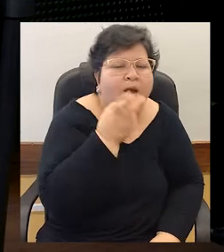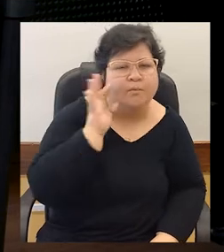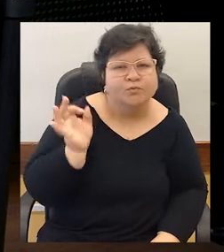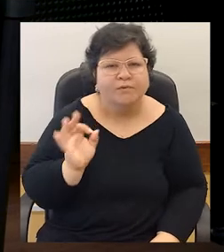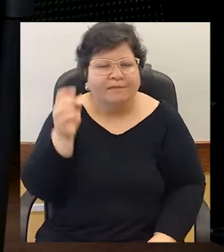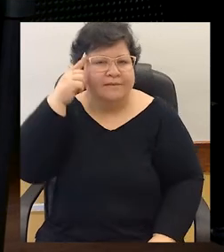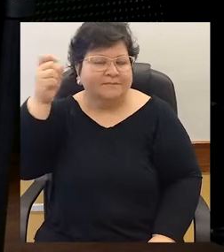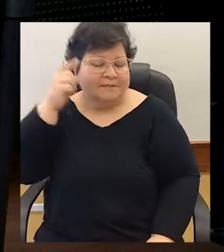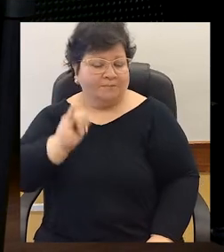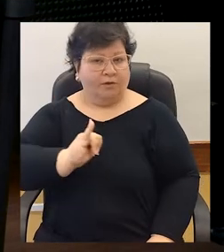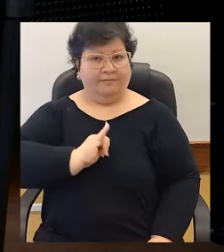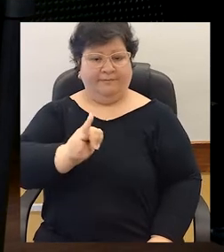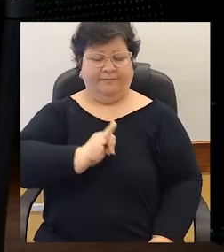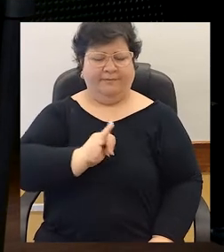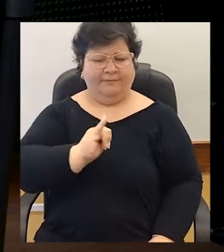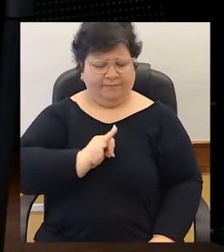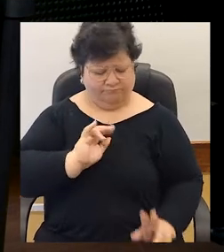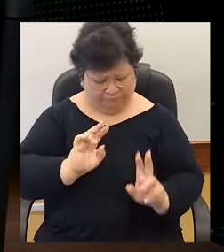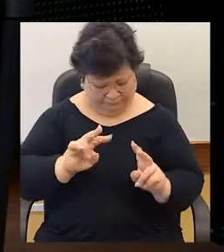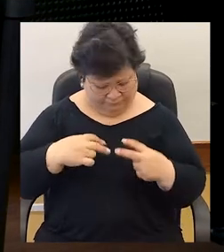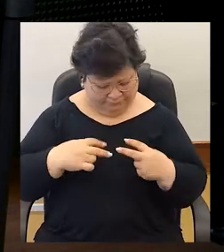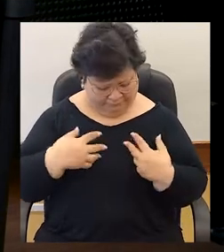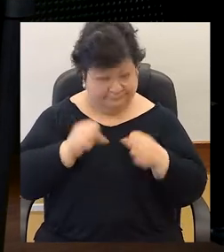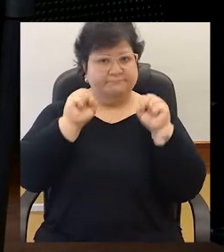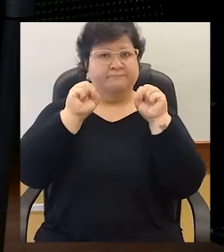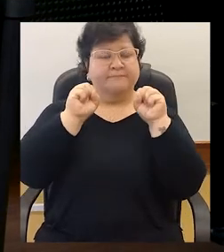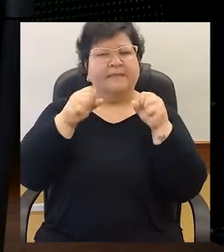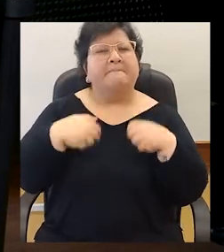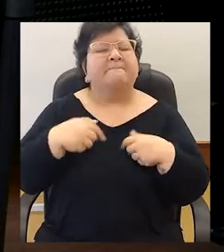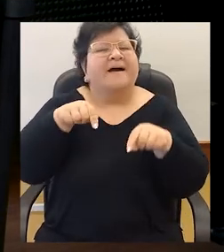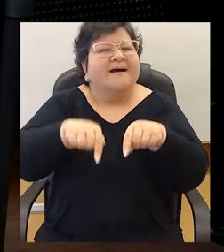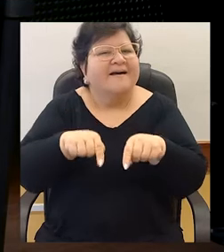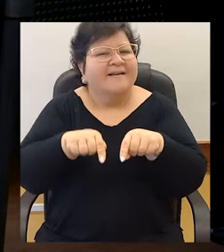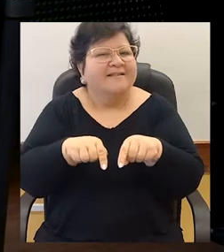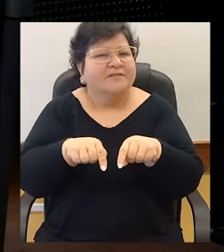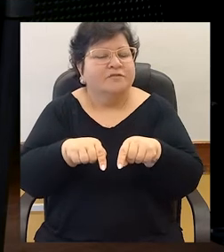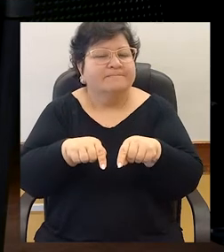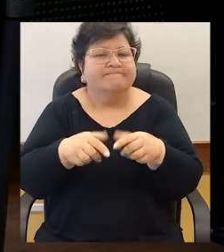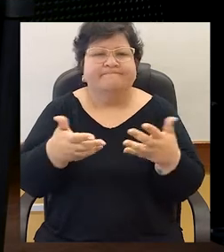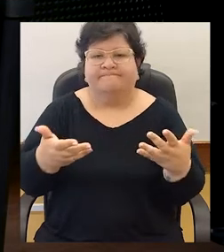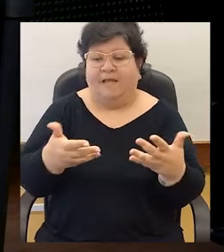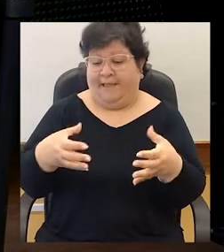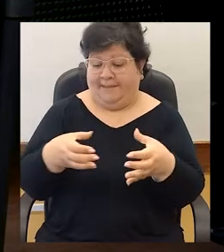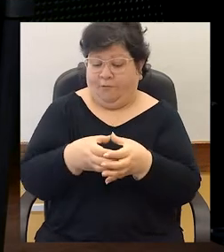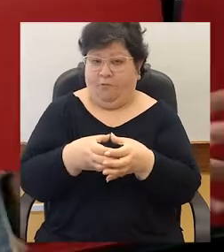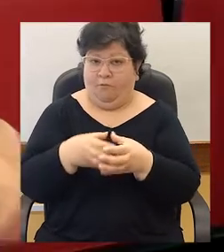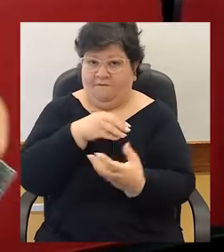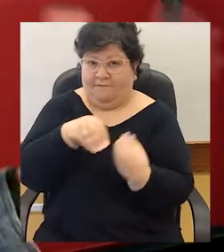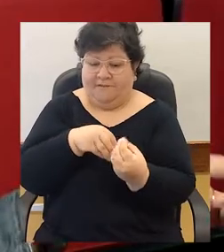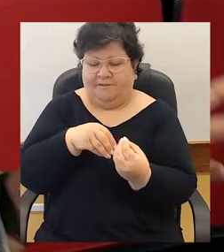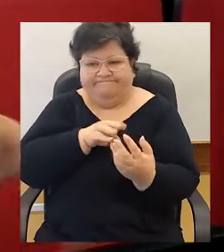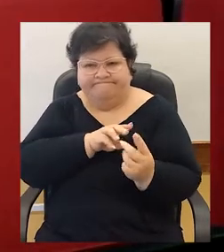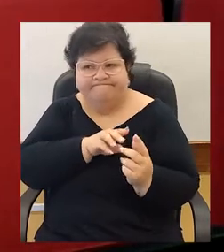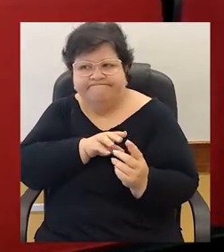construir la identidad, ganar autonomía, y bueno, para eso lo que tenemos que hacer es salir de nuestro grupo familiar y salir